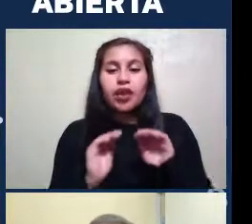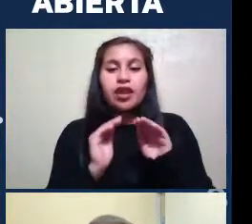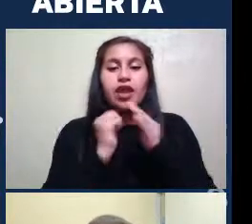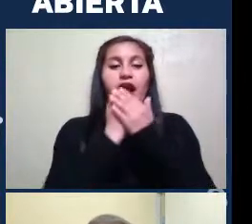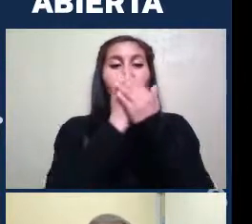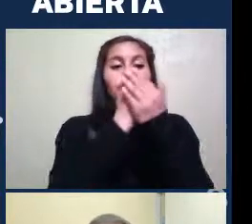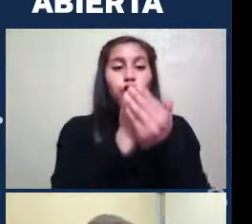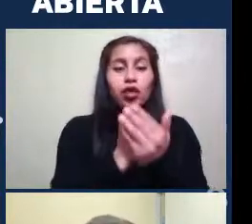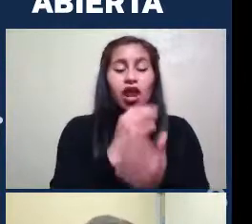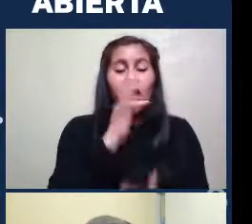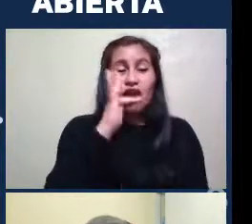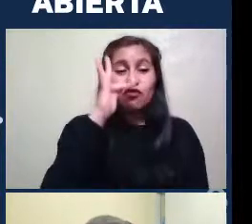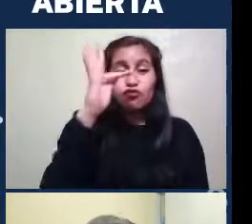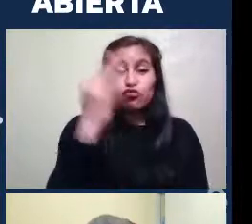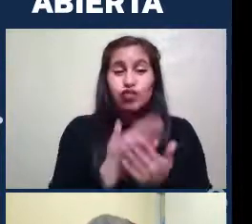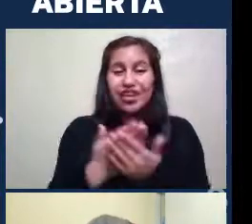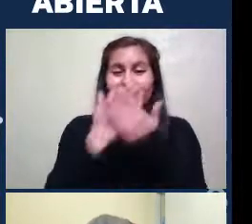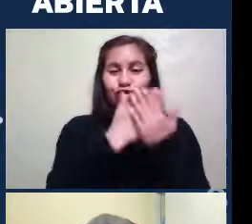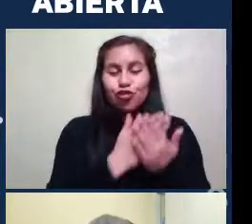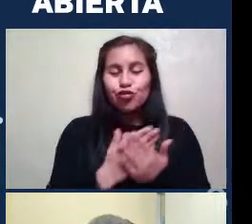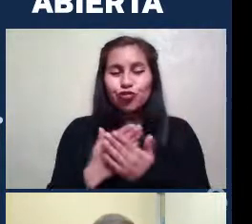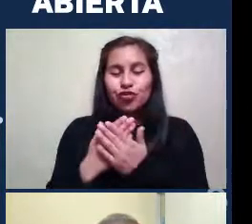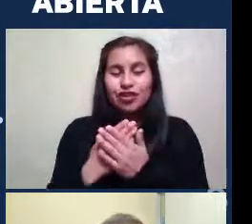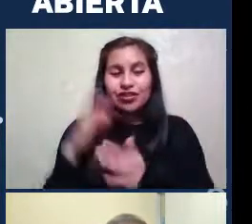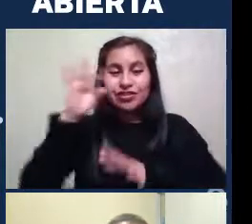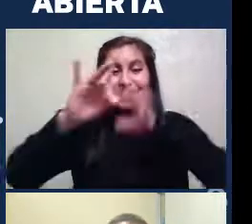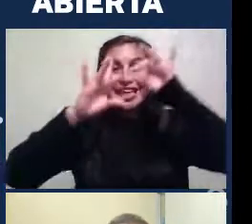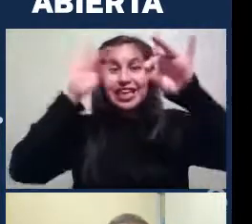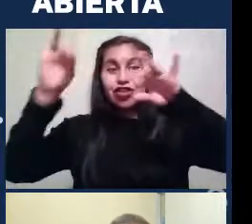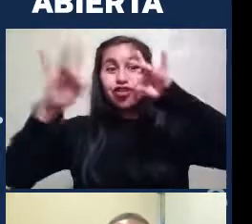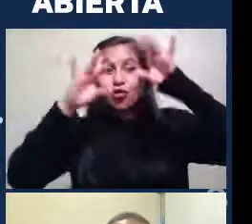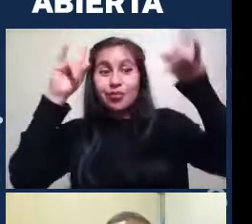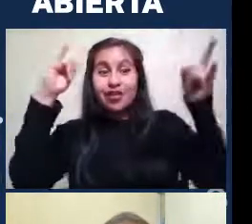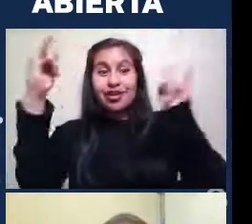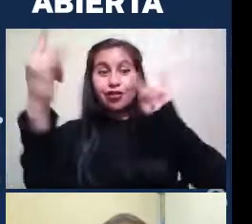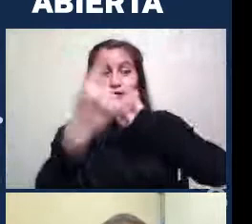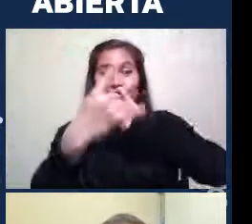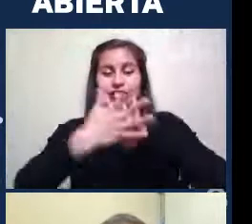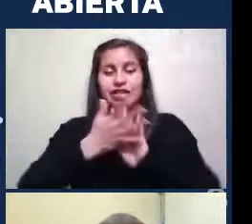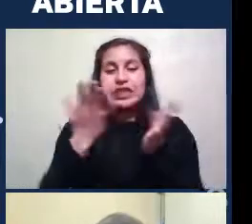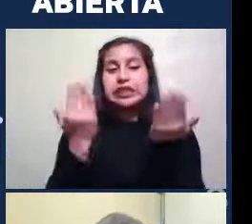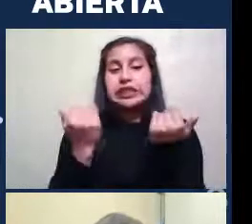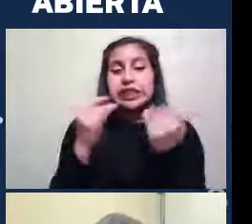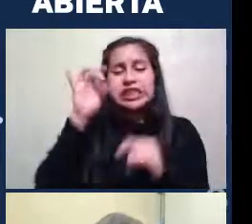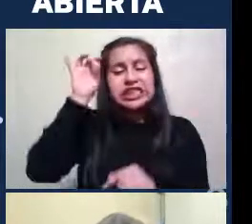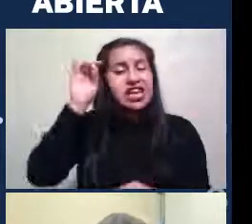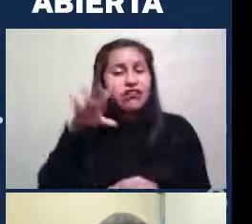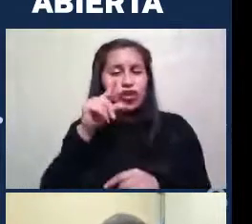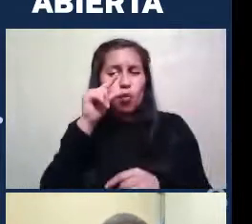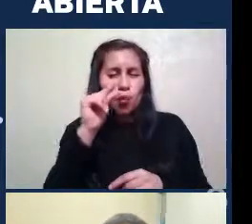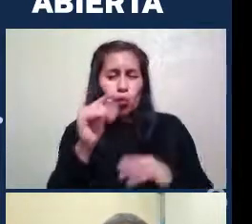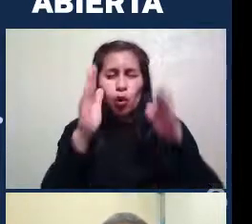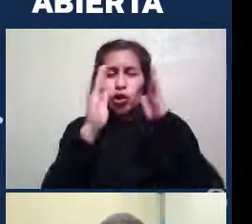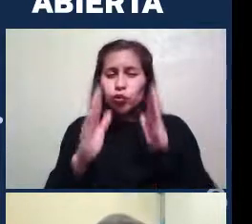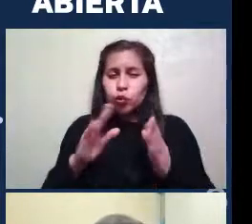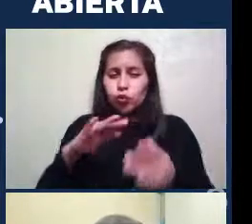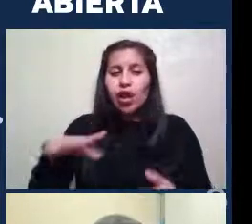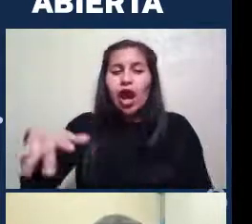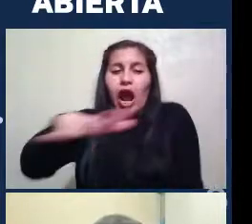futuros Estudios Astronómicos En los que se necesita Saber un poco más De la estructura De la galaxia